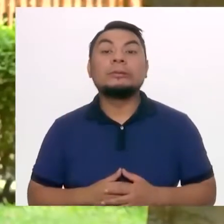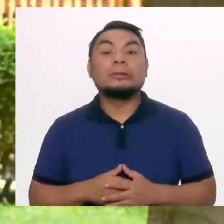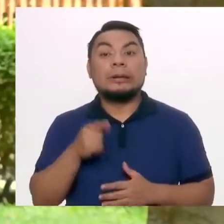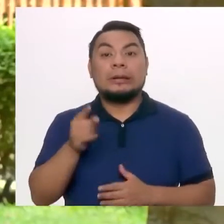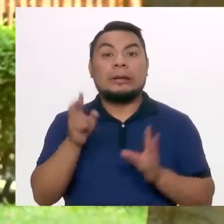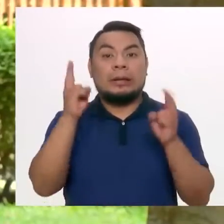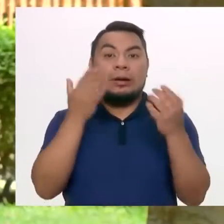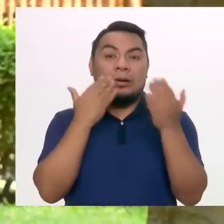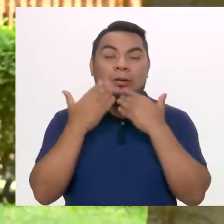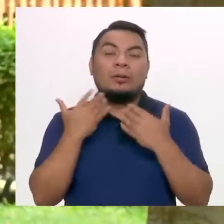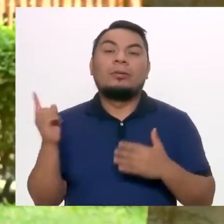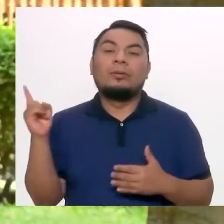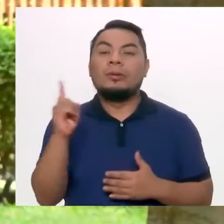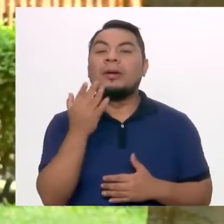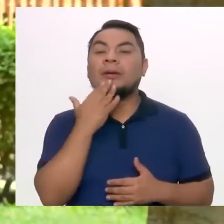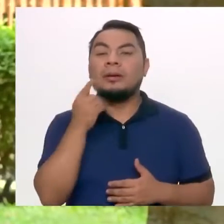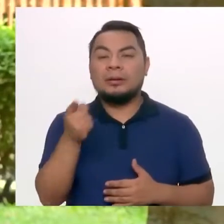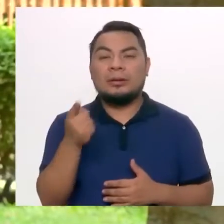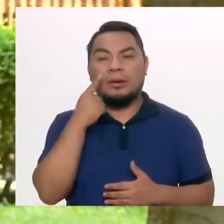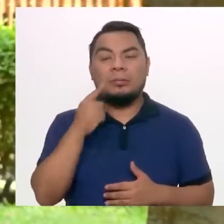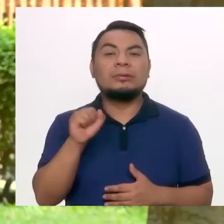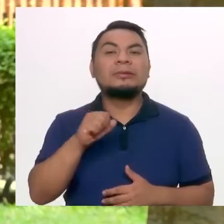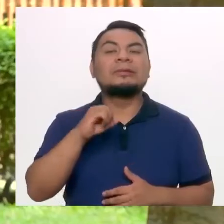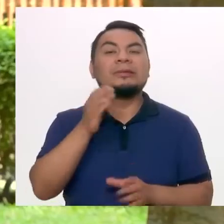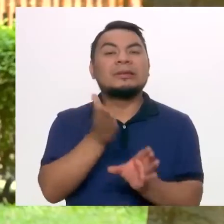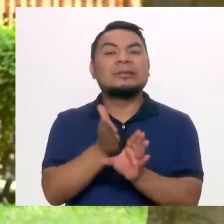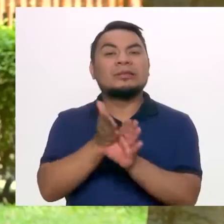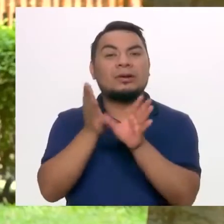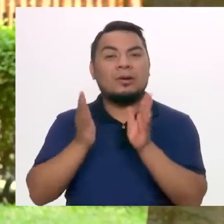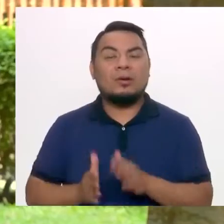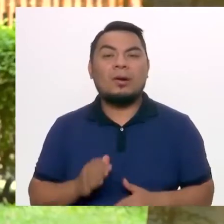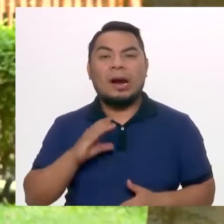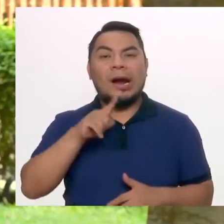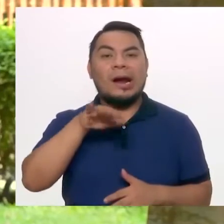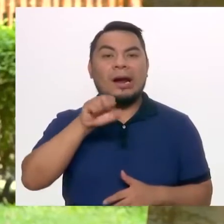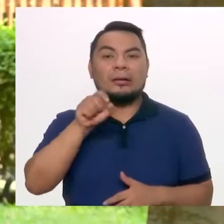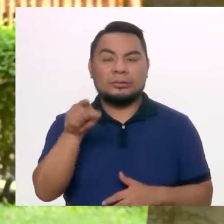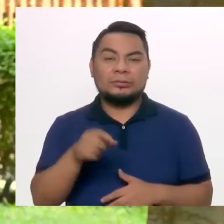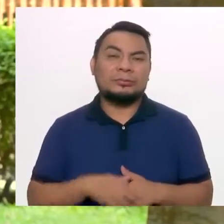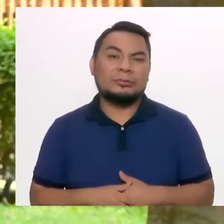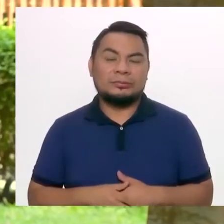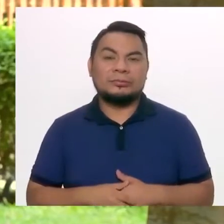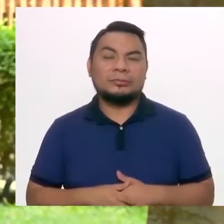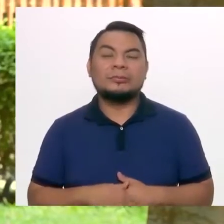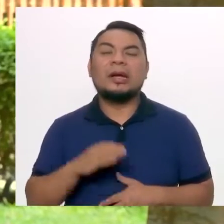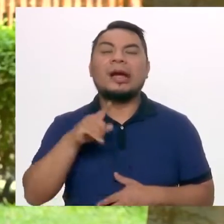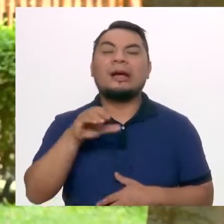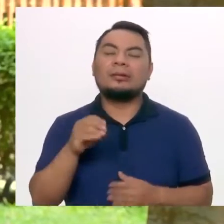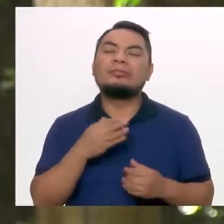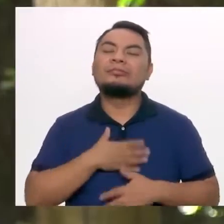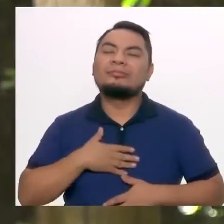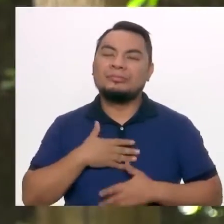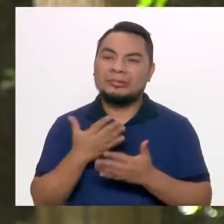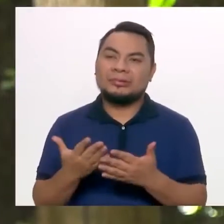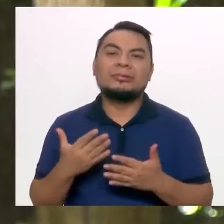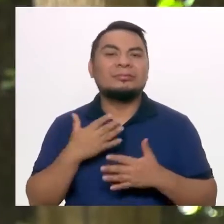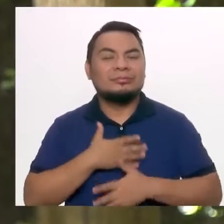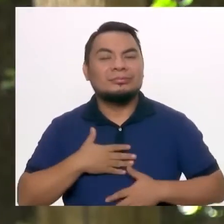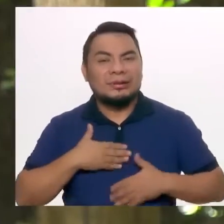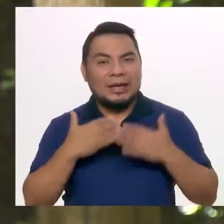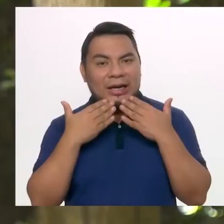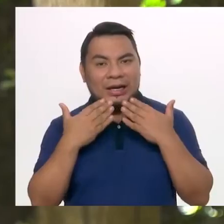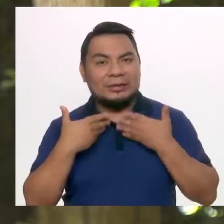conversar sobre este tema está ya con nosotros el psicoanalista Carlos Flores Galindo. Carlos, qué gusto.